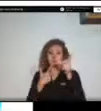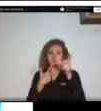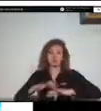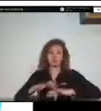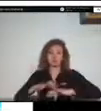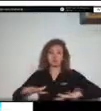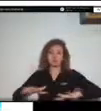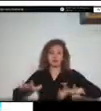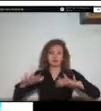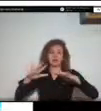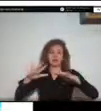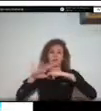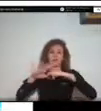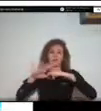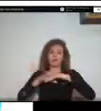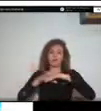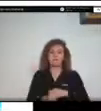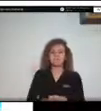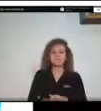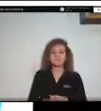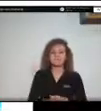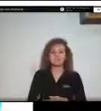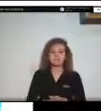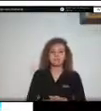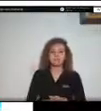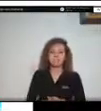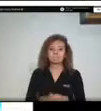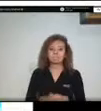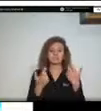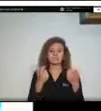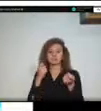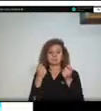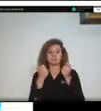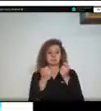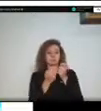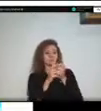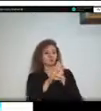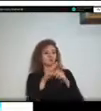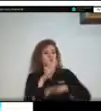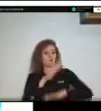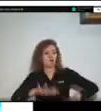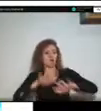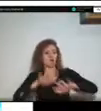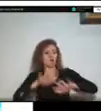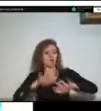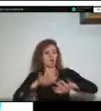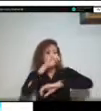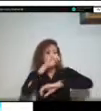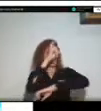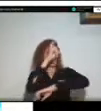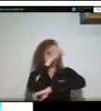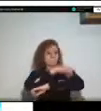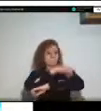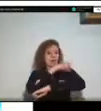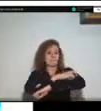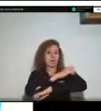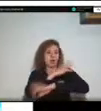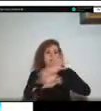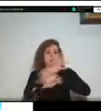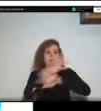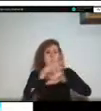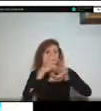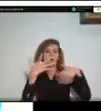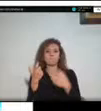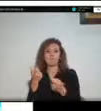tratando de unificar criterios en todos los títulos mineros tenemos una desventaja ahí y es que no hay una secuencia de los